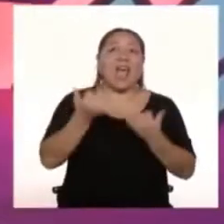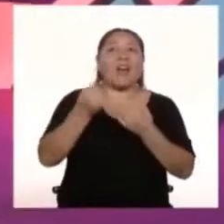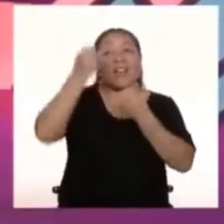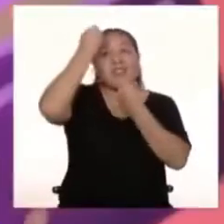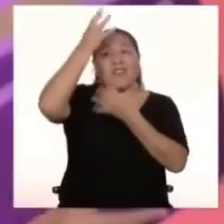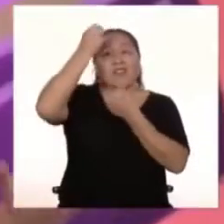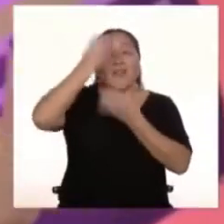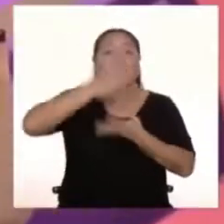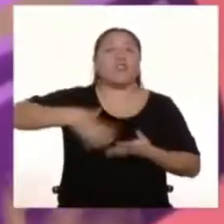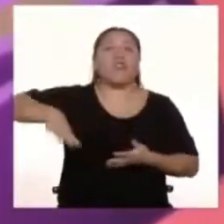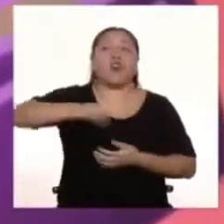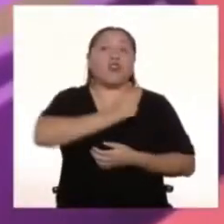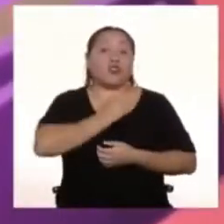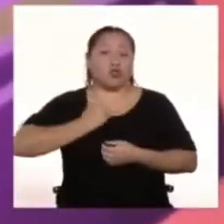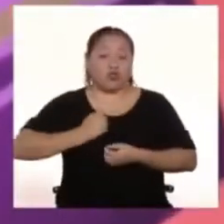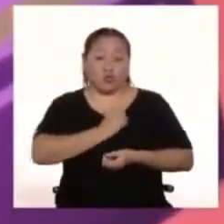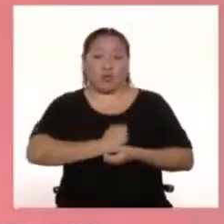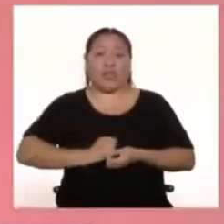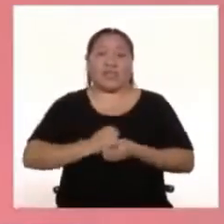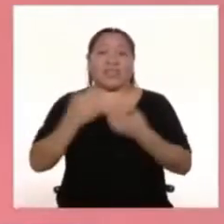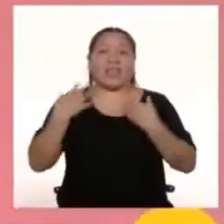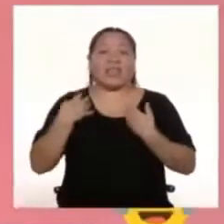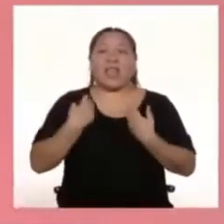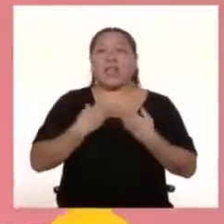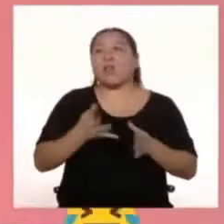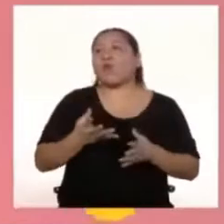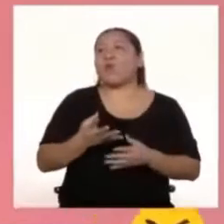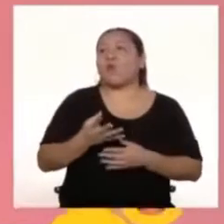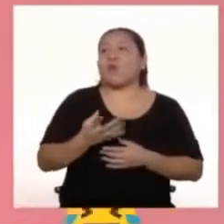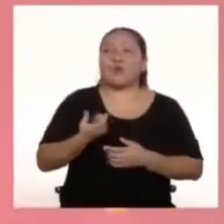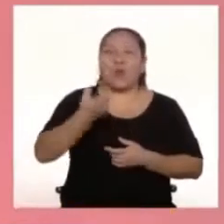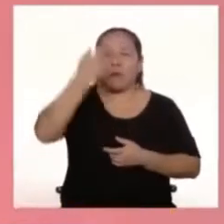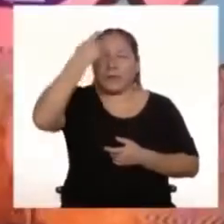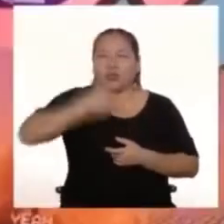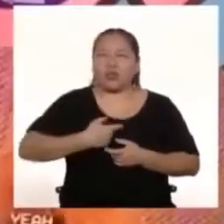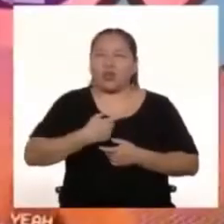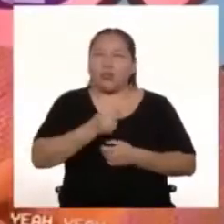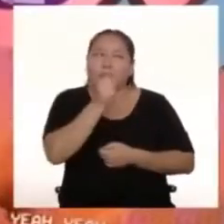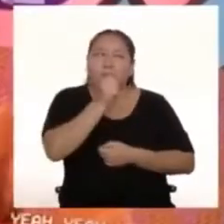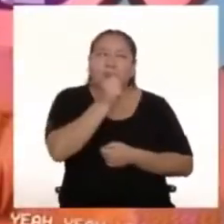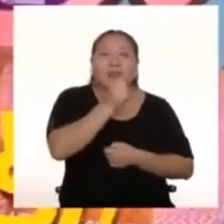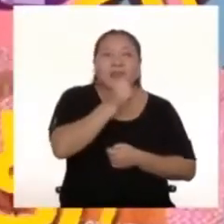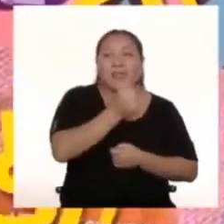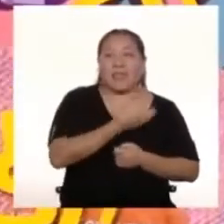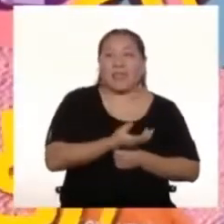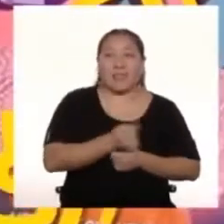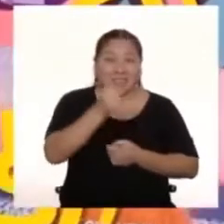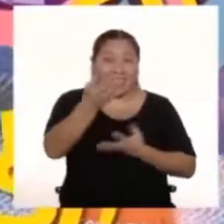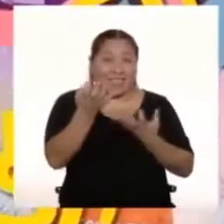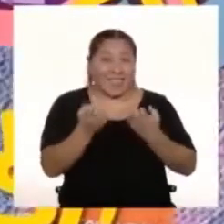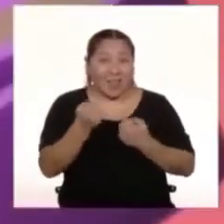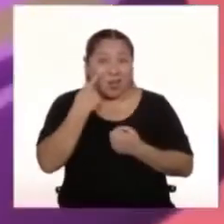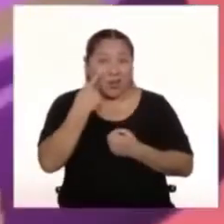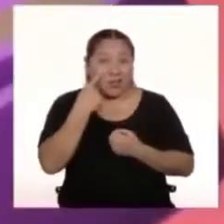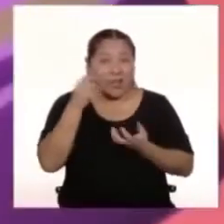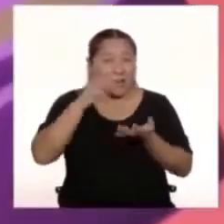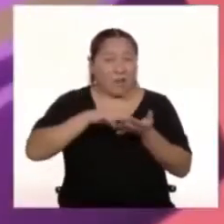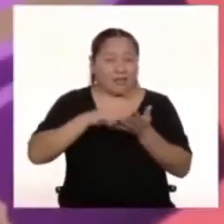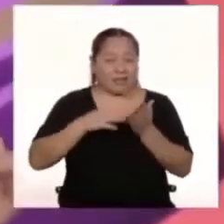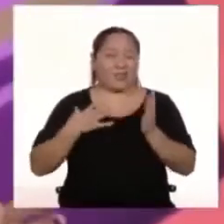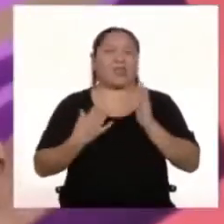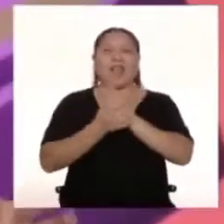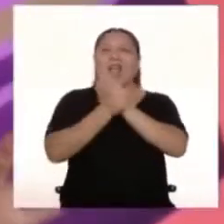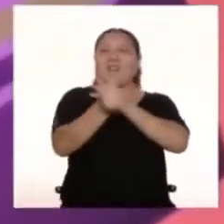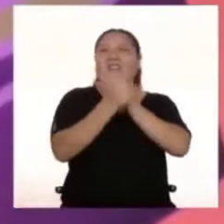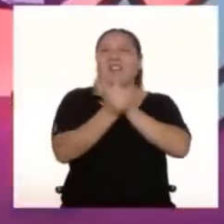Todos los superhéroes tienen identidades secretas Aunque en la nuestra no tanto ¿Quiere conocer más sobre nuestros superpoderes? El tema